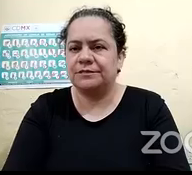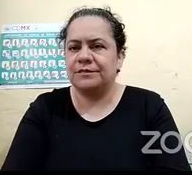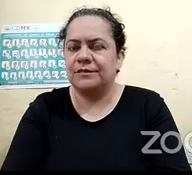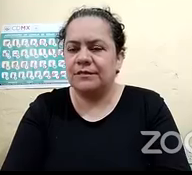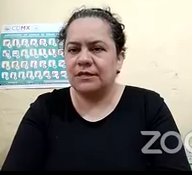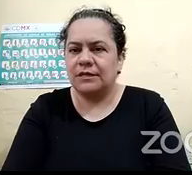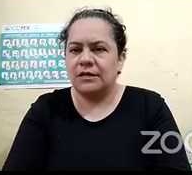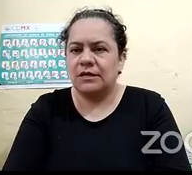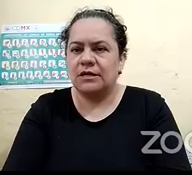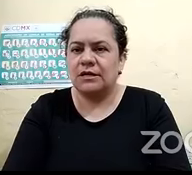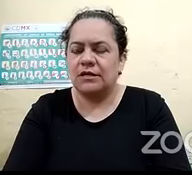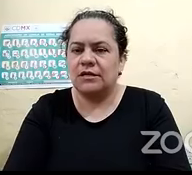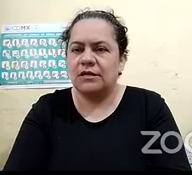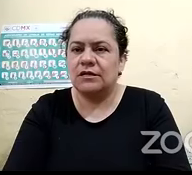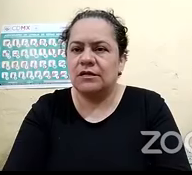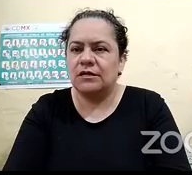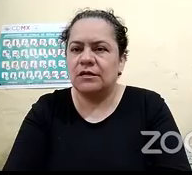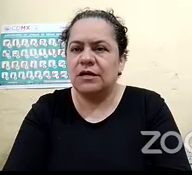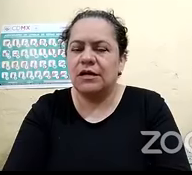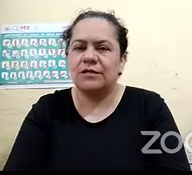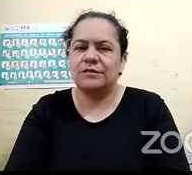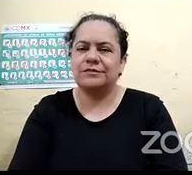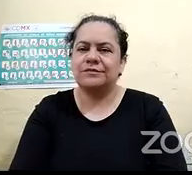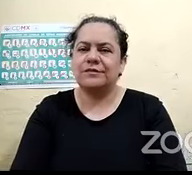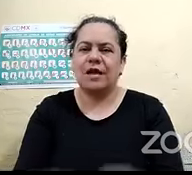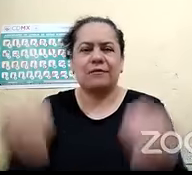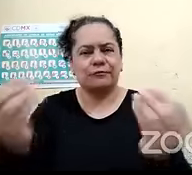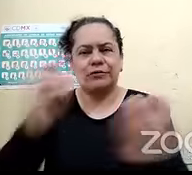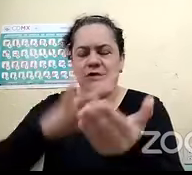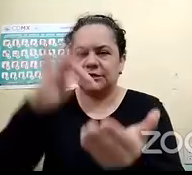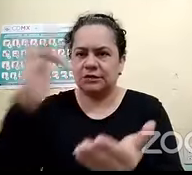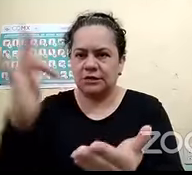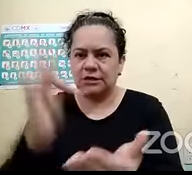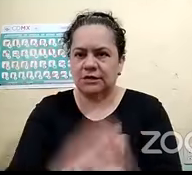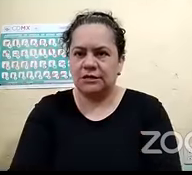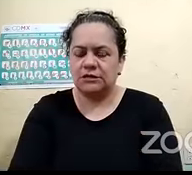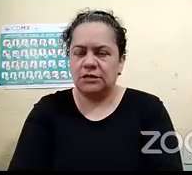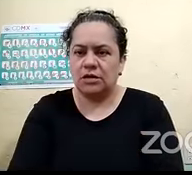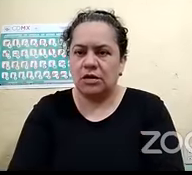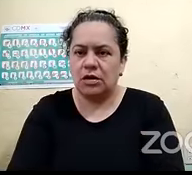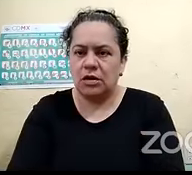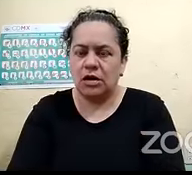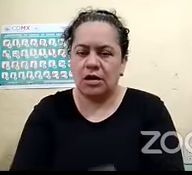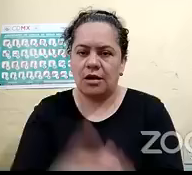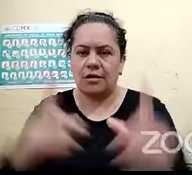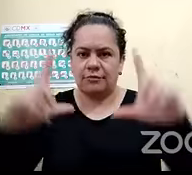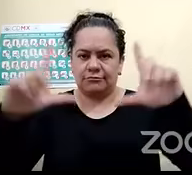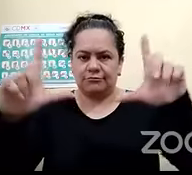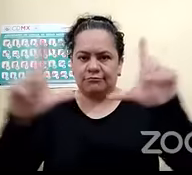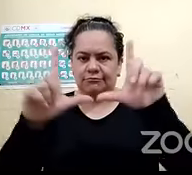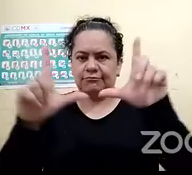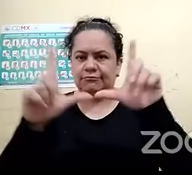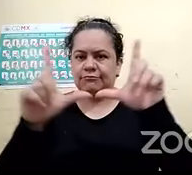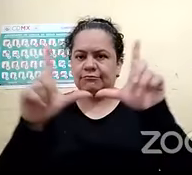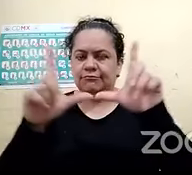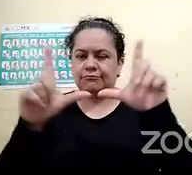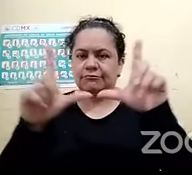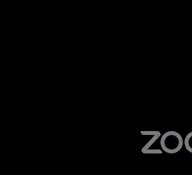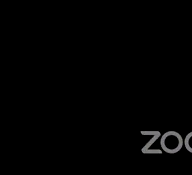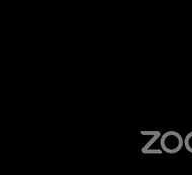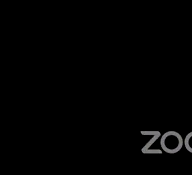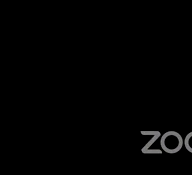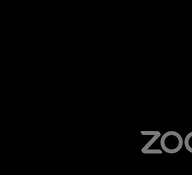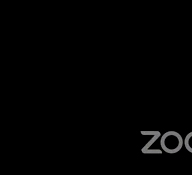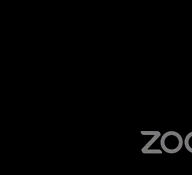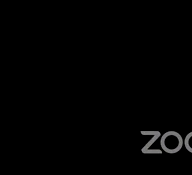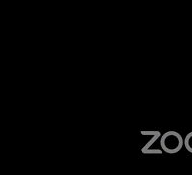pues nada más si me gustaría agradecerles ampliamente les vamos a hacer entrega de unos reconocimientos si me ayuda la parte técnica